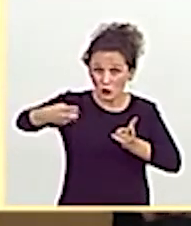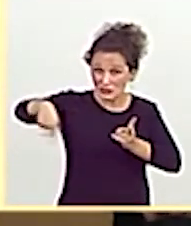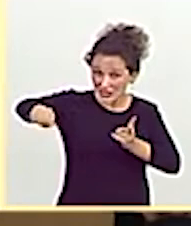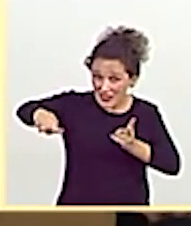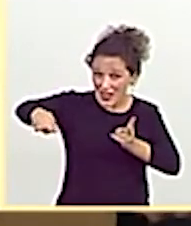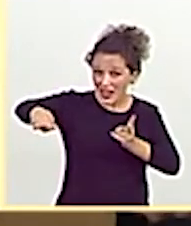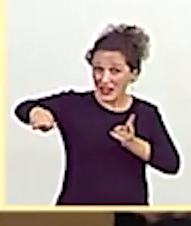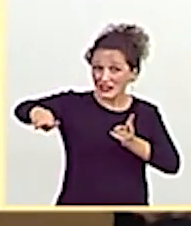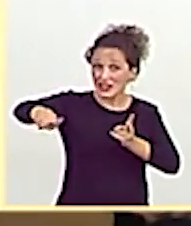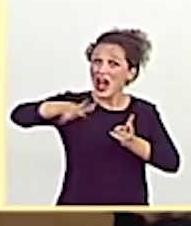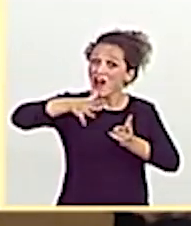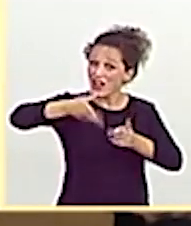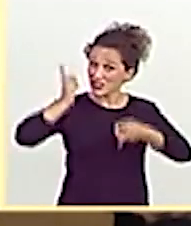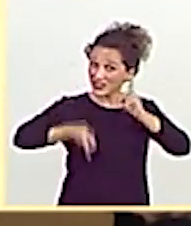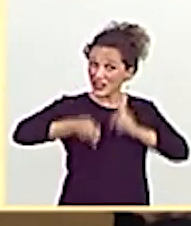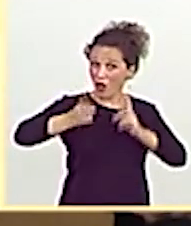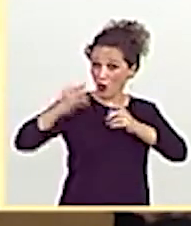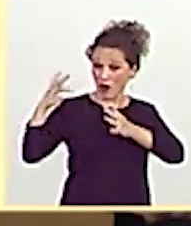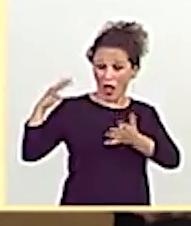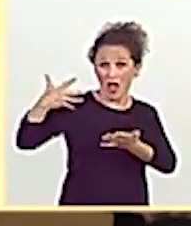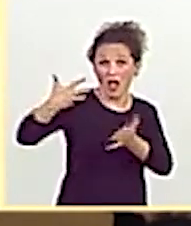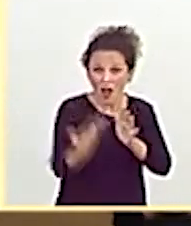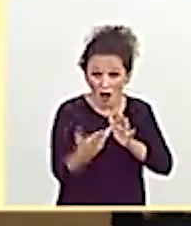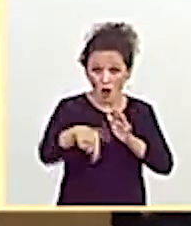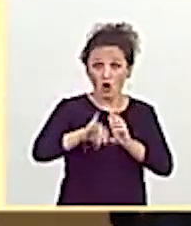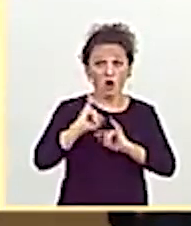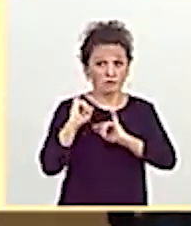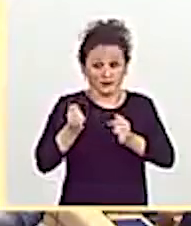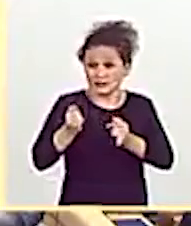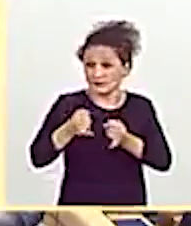traigan una dictadura a nuestra patria.